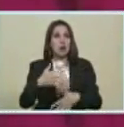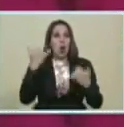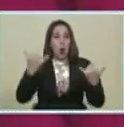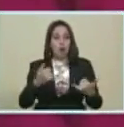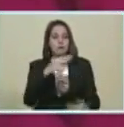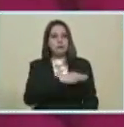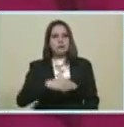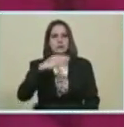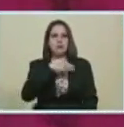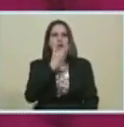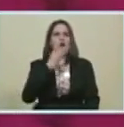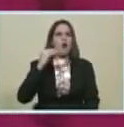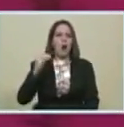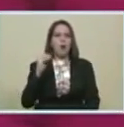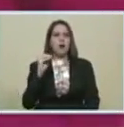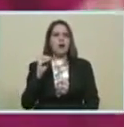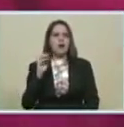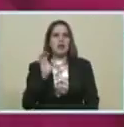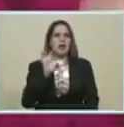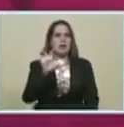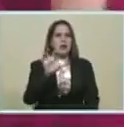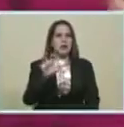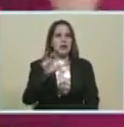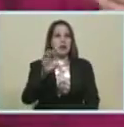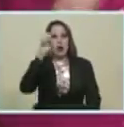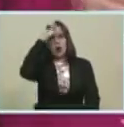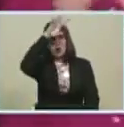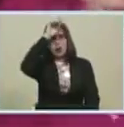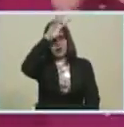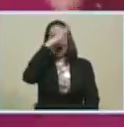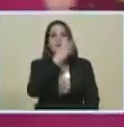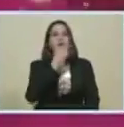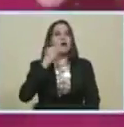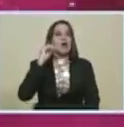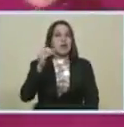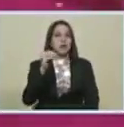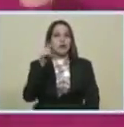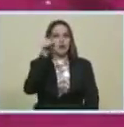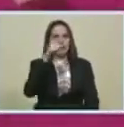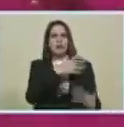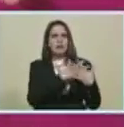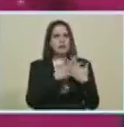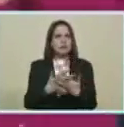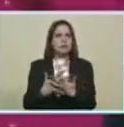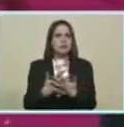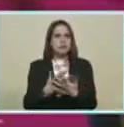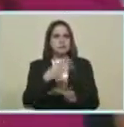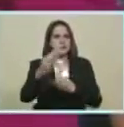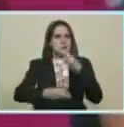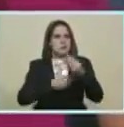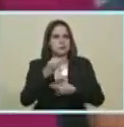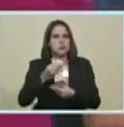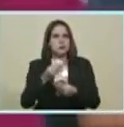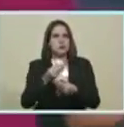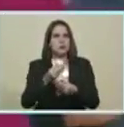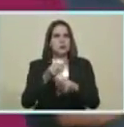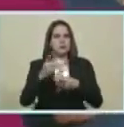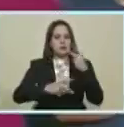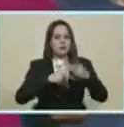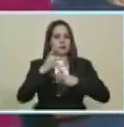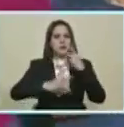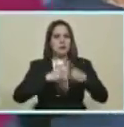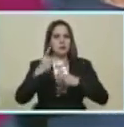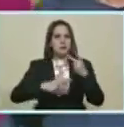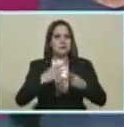misión Jóvenes de la patria Robert Serra La juventud vulnerable La que usted Le ha dado el testigo En lo productivo